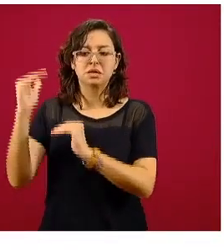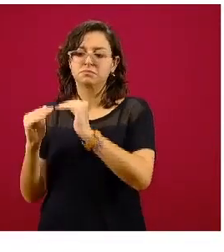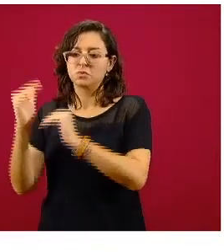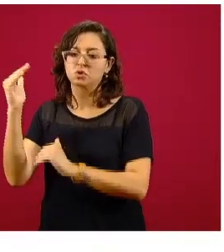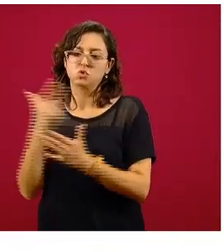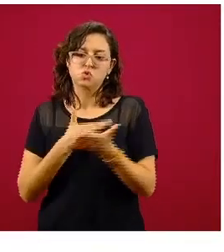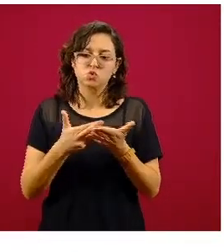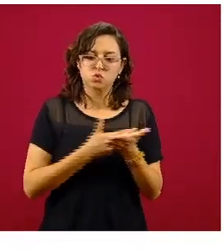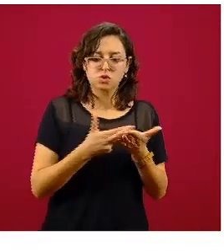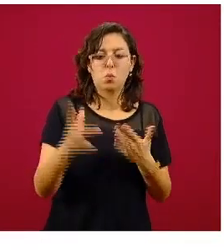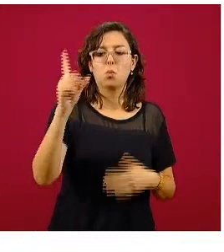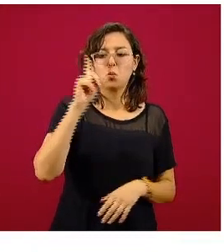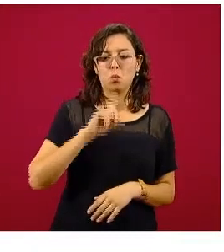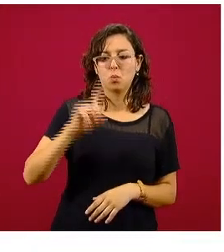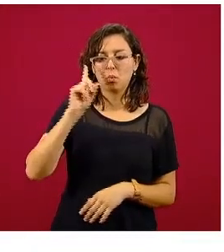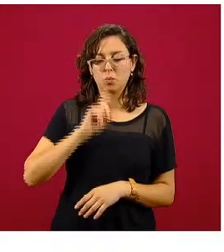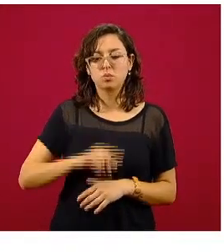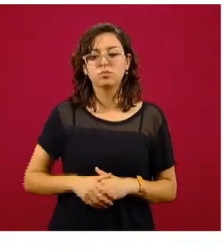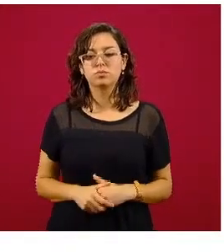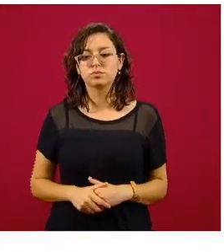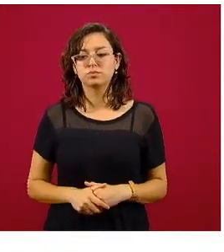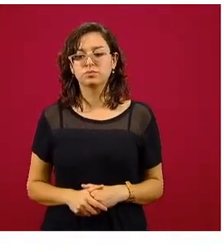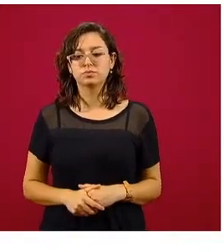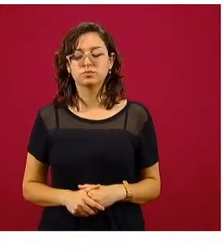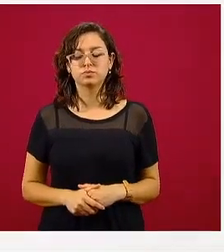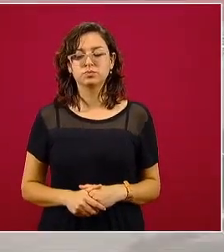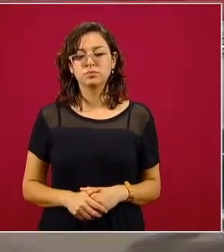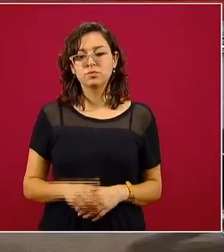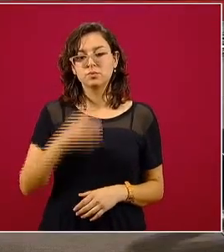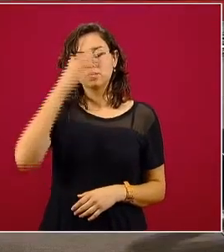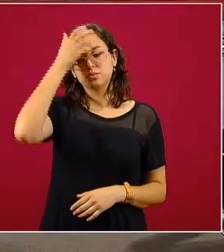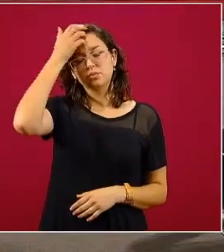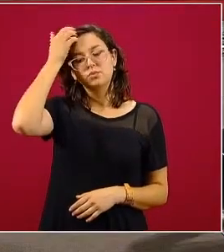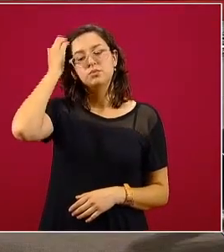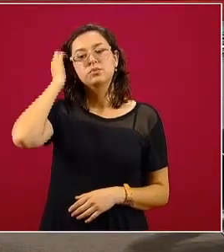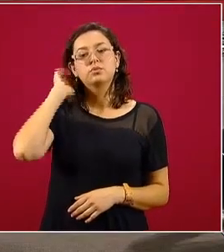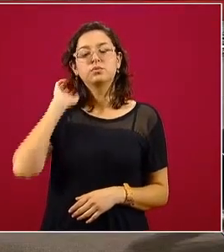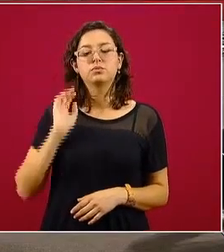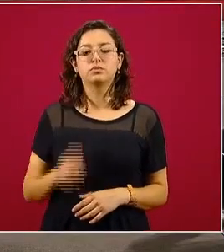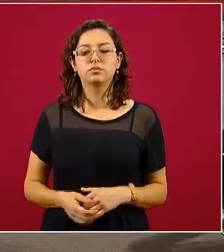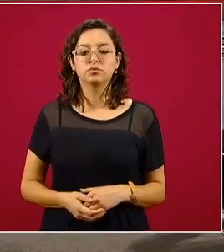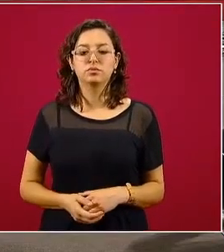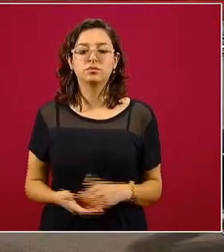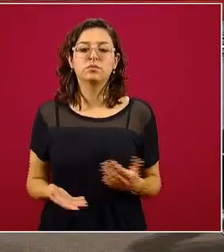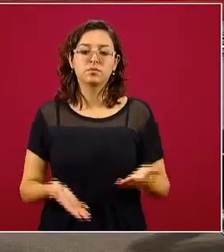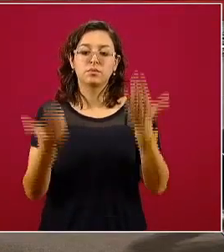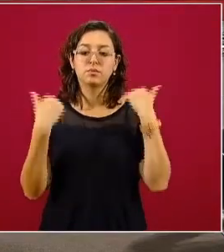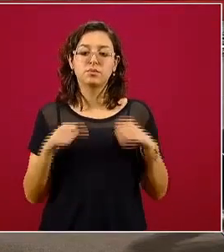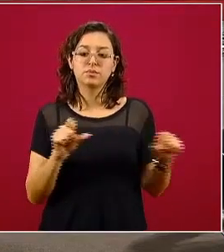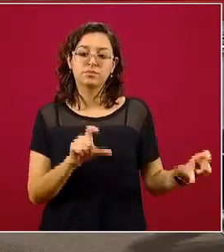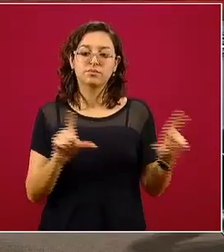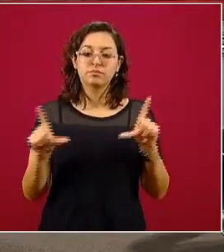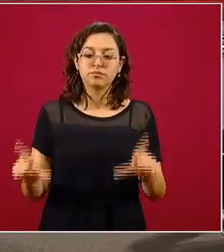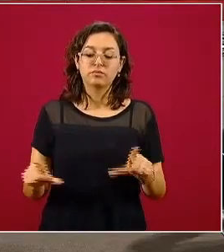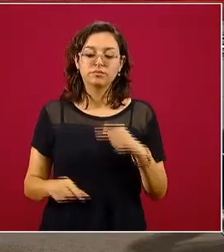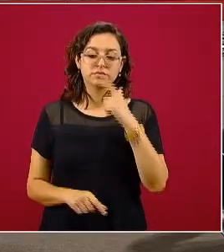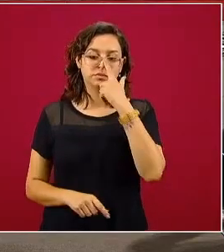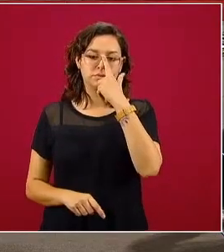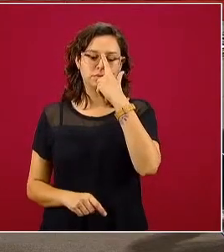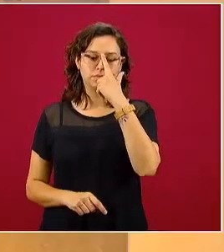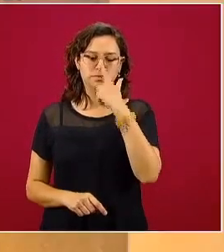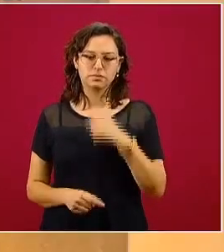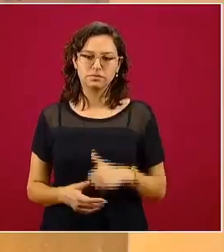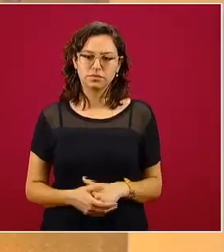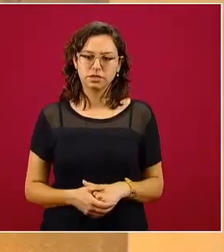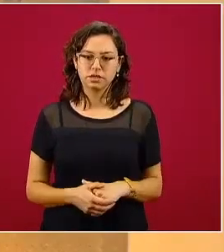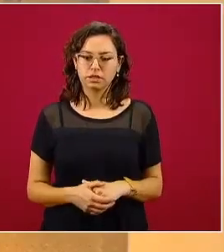rosa, que son los que representan al sexo femenino. Si vemos la siguiente diapositiva, vemos la misma